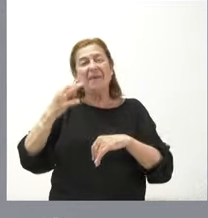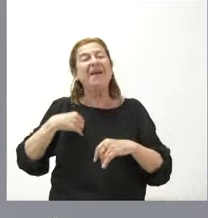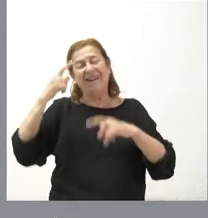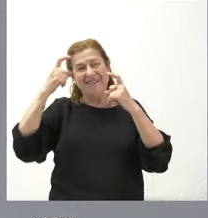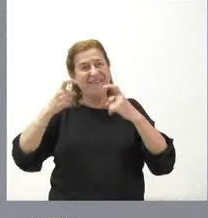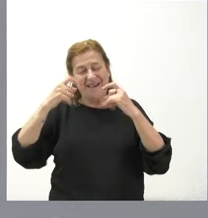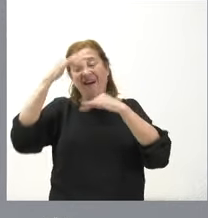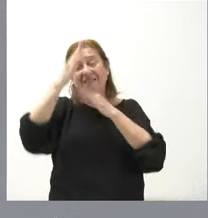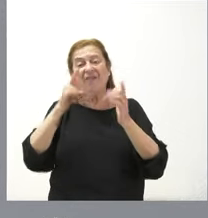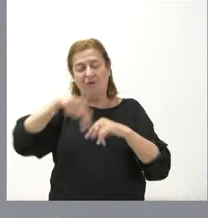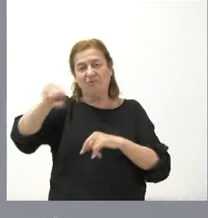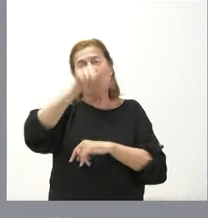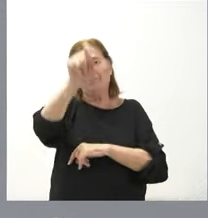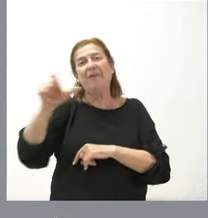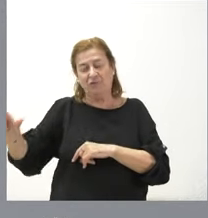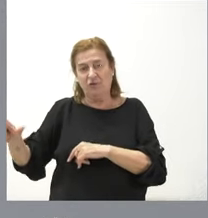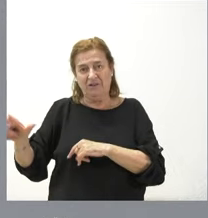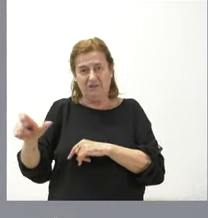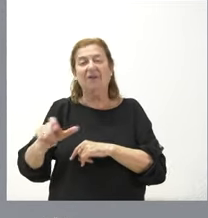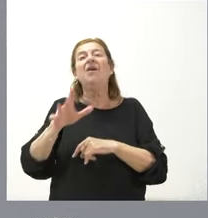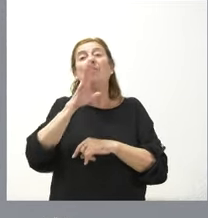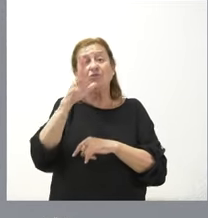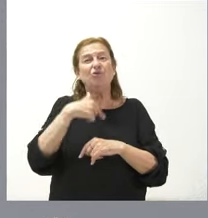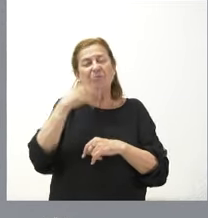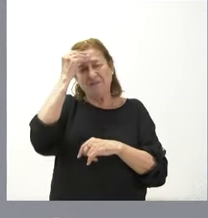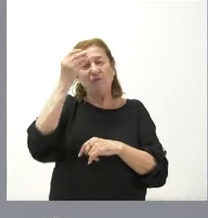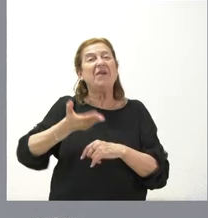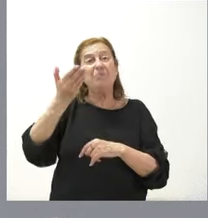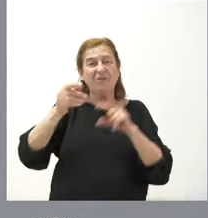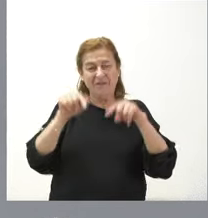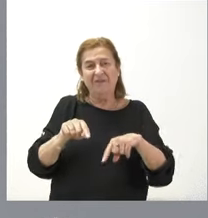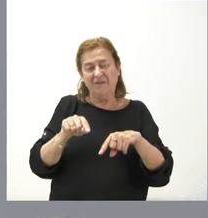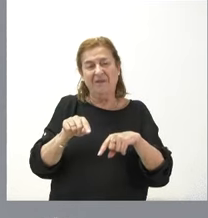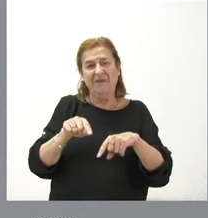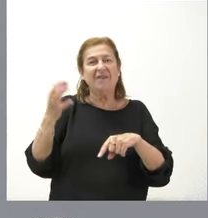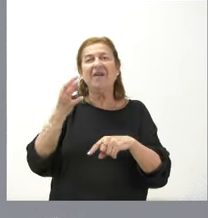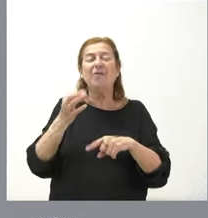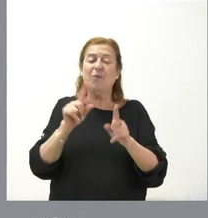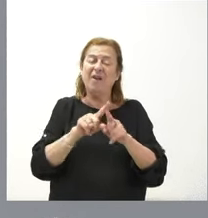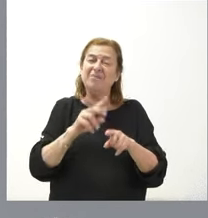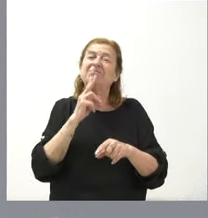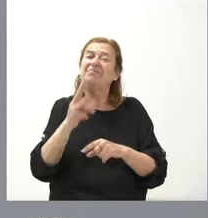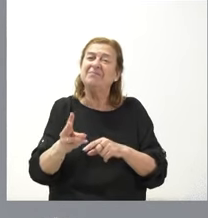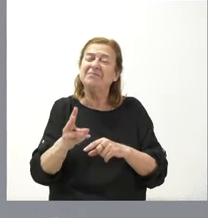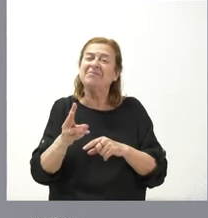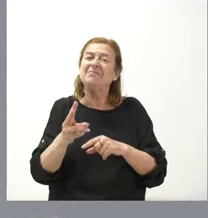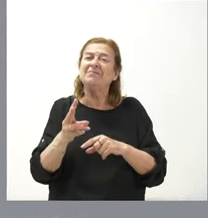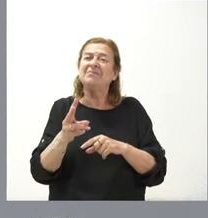mucha atención a estas personas por tanto yo creo que es muy importante aquí que los mensajes de